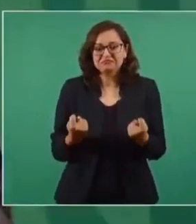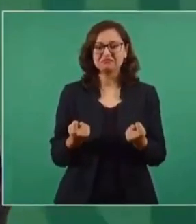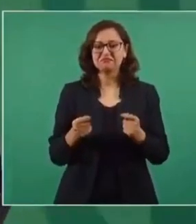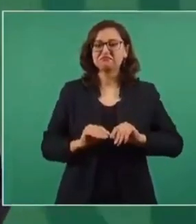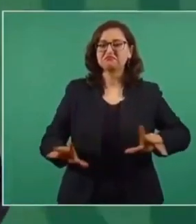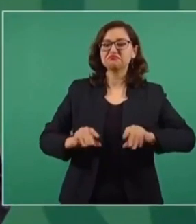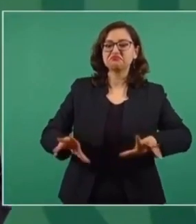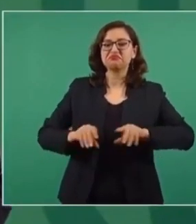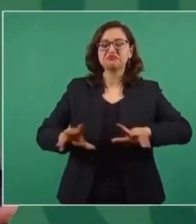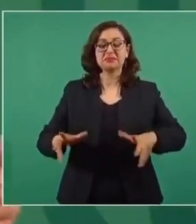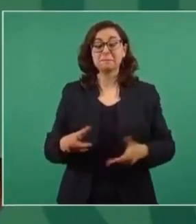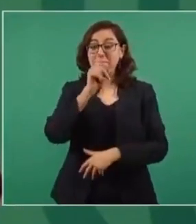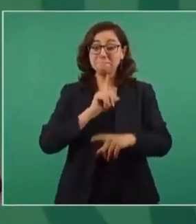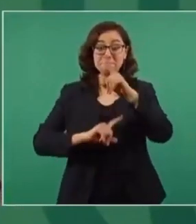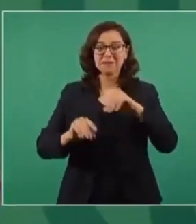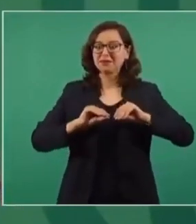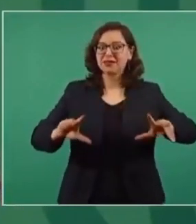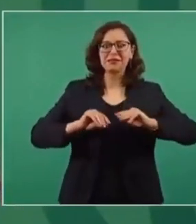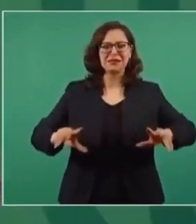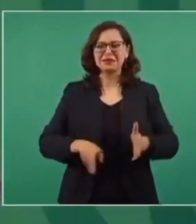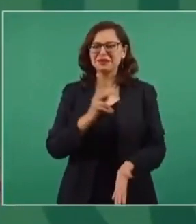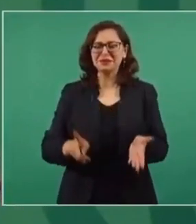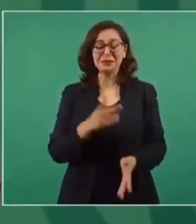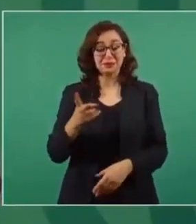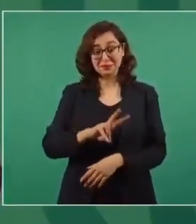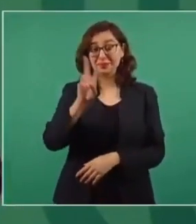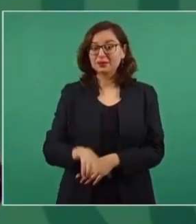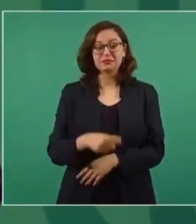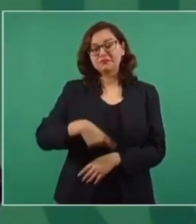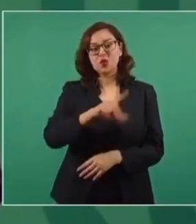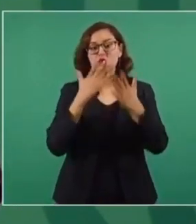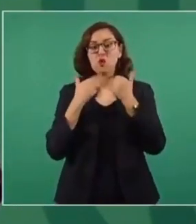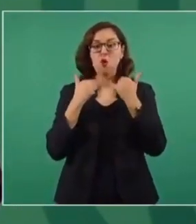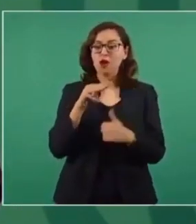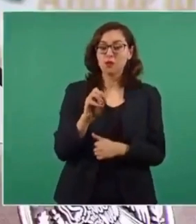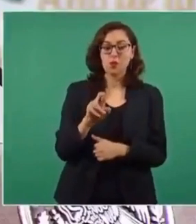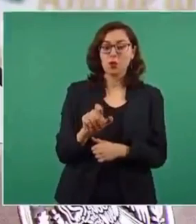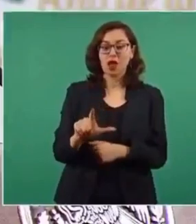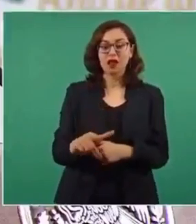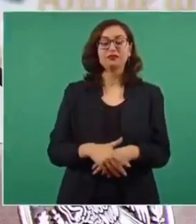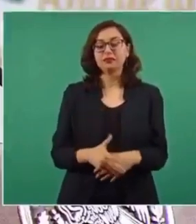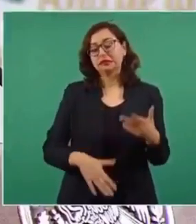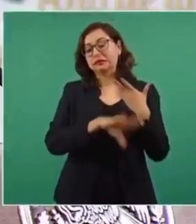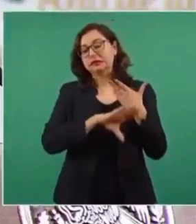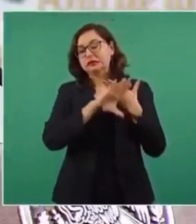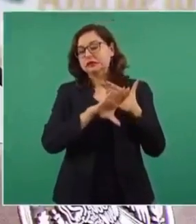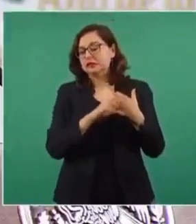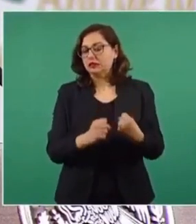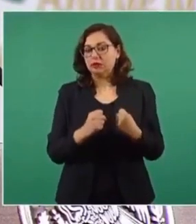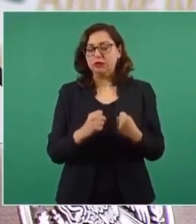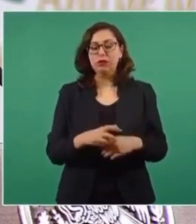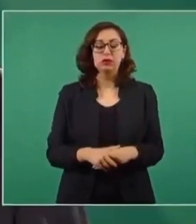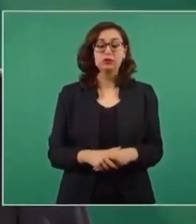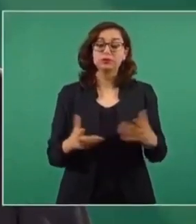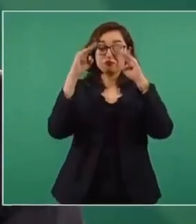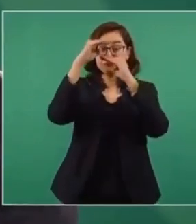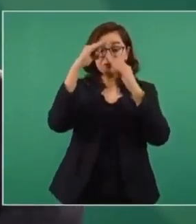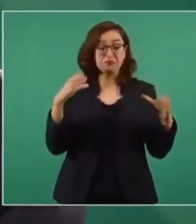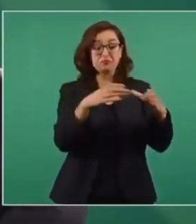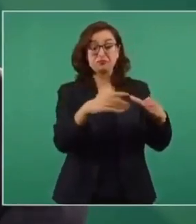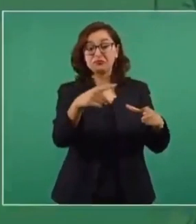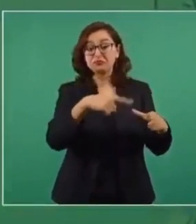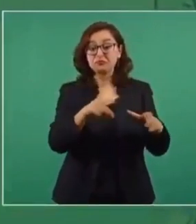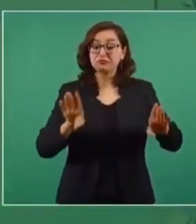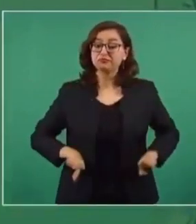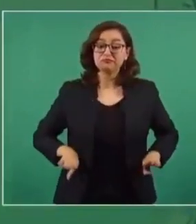máxima de lampa del periodismo. Yo recuerdo que durante mucho tiempo sacaban a uno de mis hijos con un carro, un Ferrari,